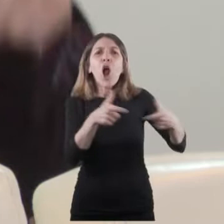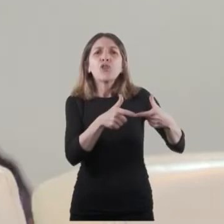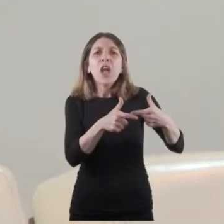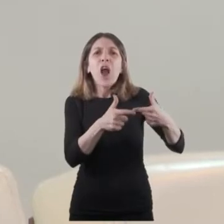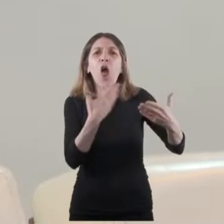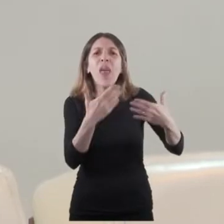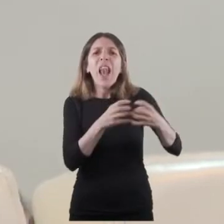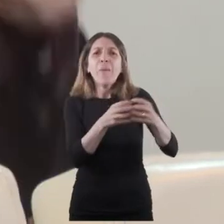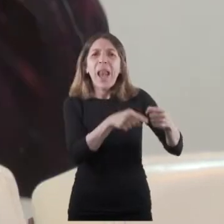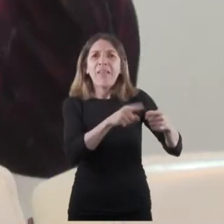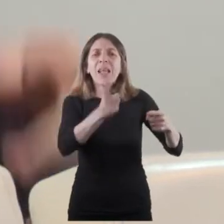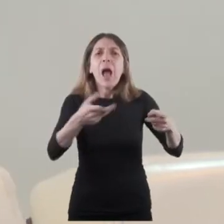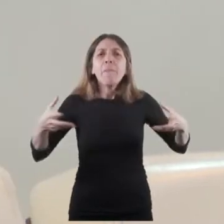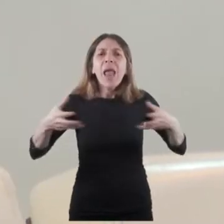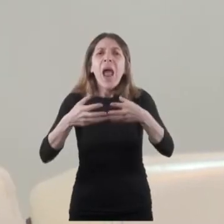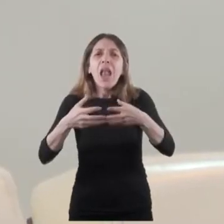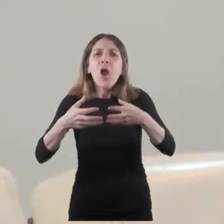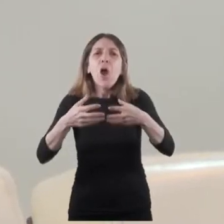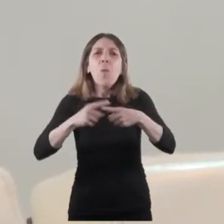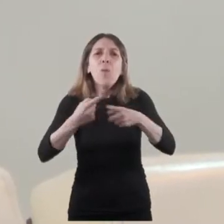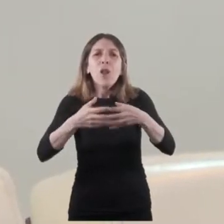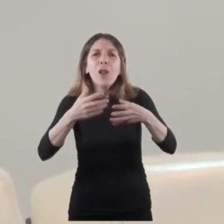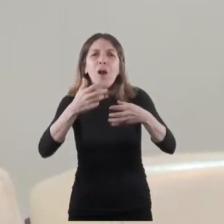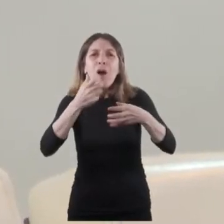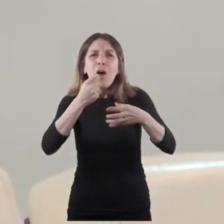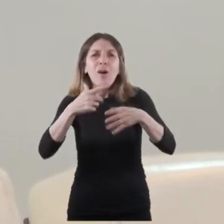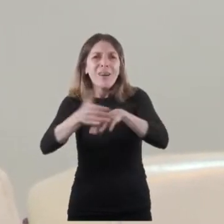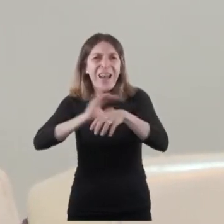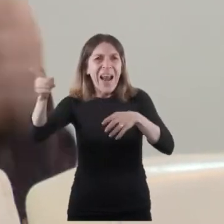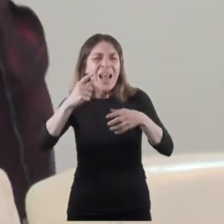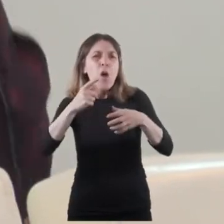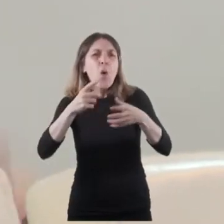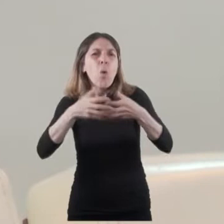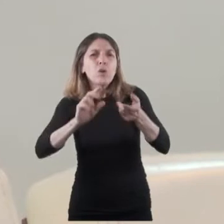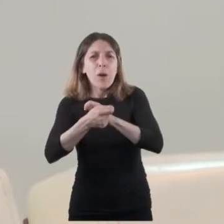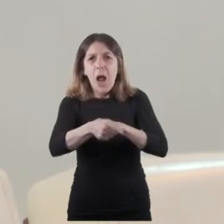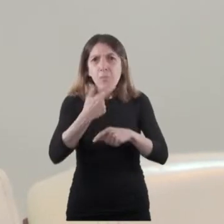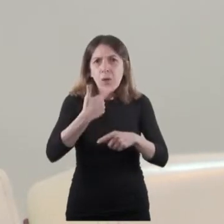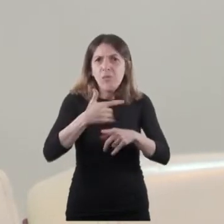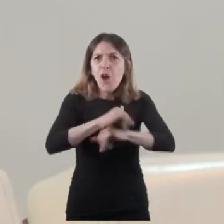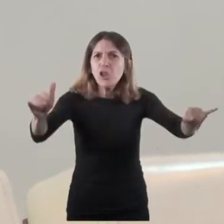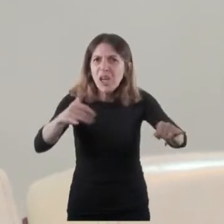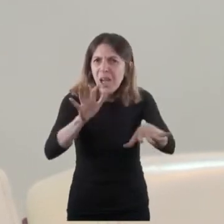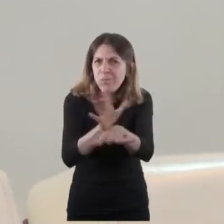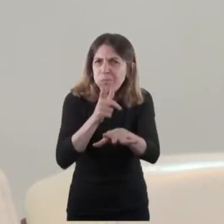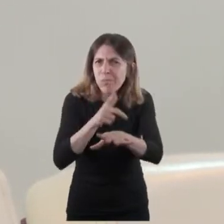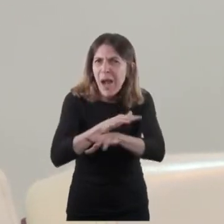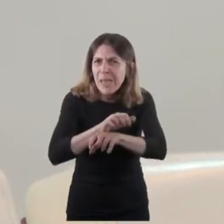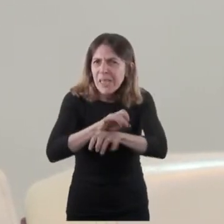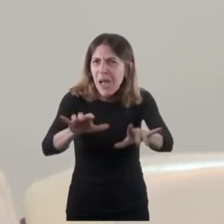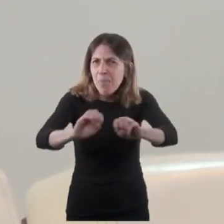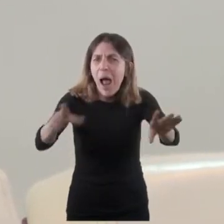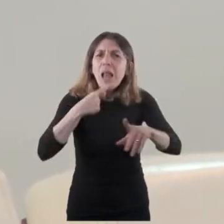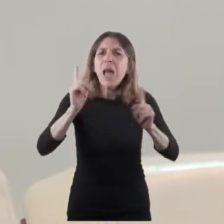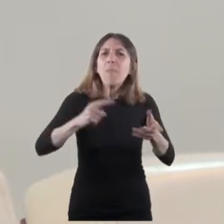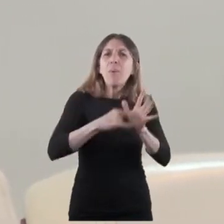incluido con los votos de Juntos por el Cambio, que luego salió a criticar este folleto del control de daños. Una polémica similar se dio hace unos meses también en la provincia de